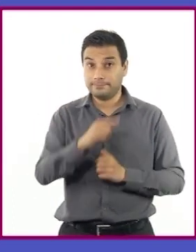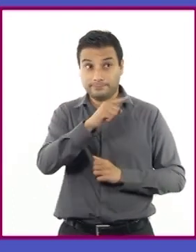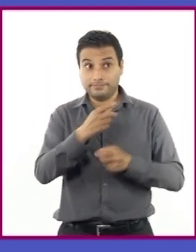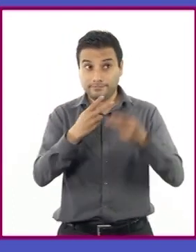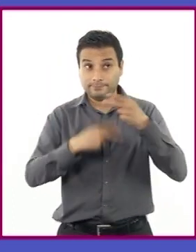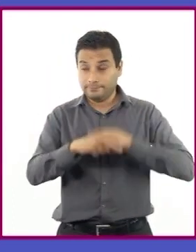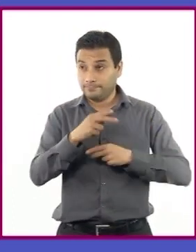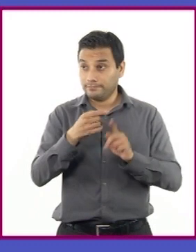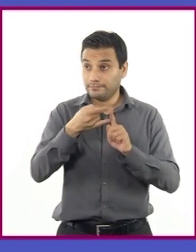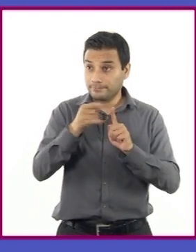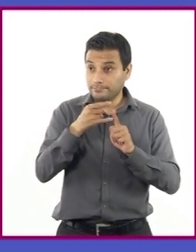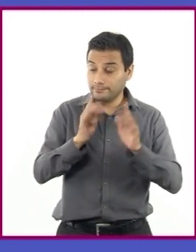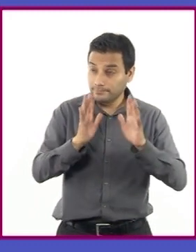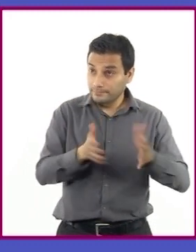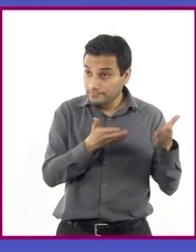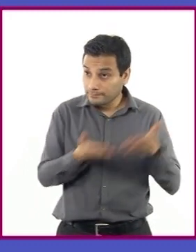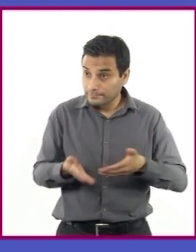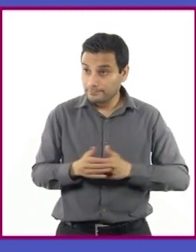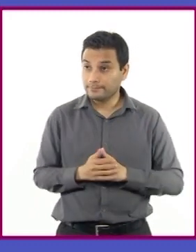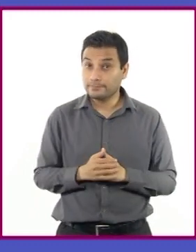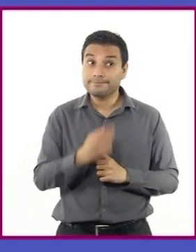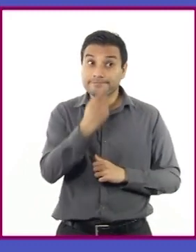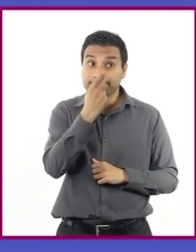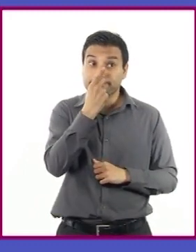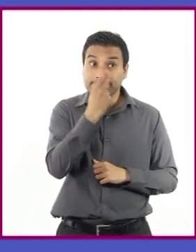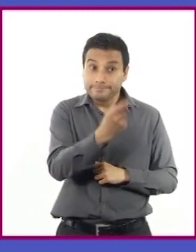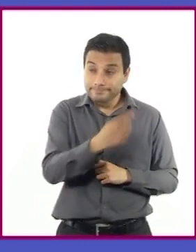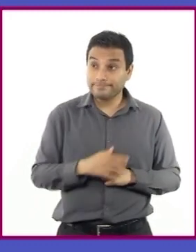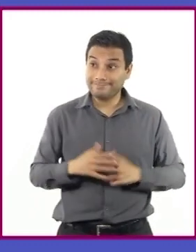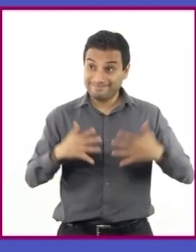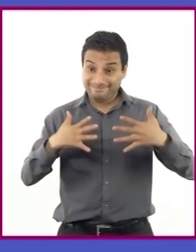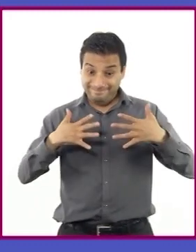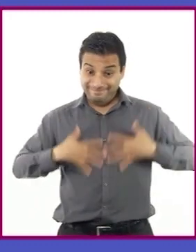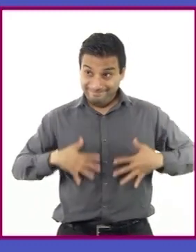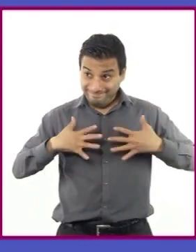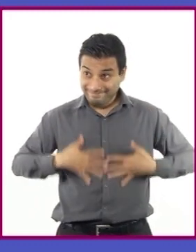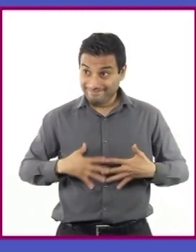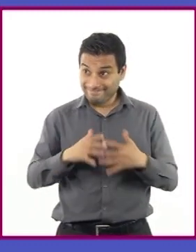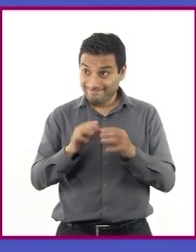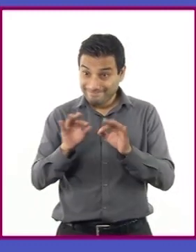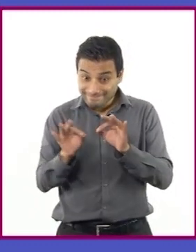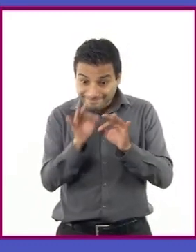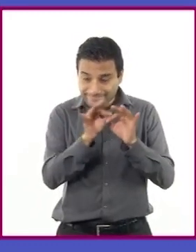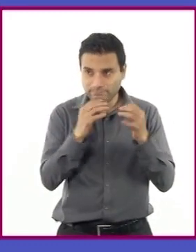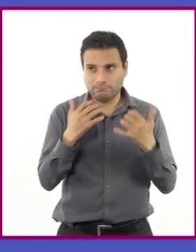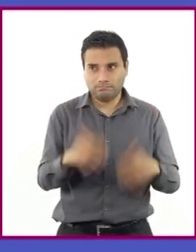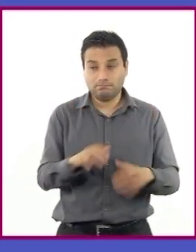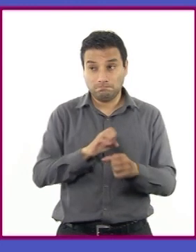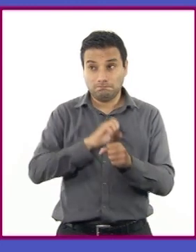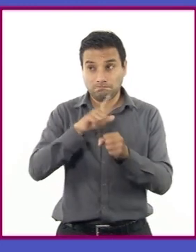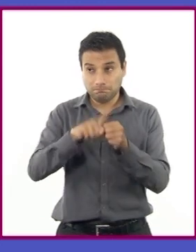del palacio, majestad. Dicen que las prendas que hacen con sus telas son especiales.